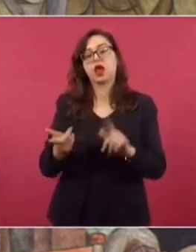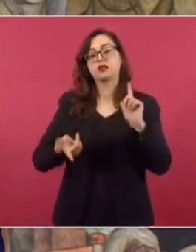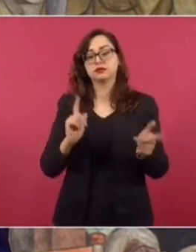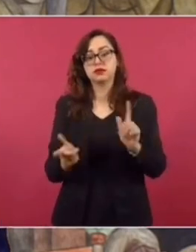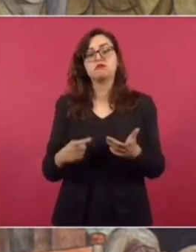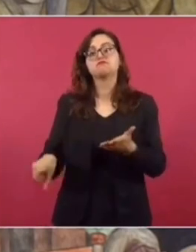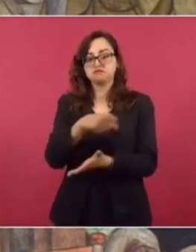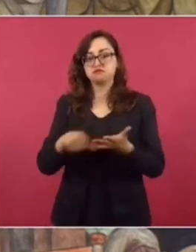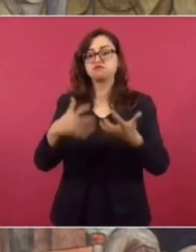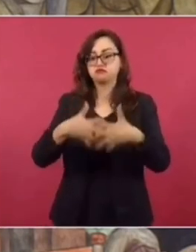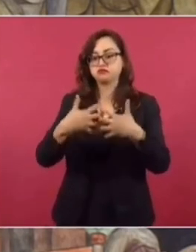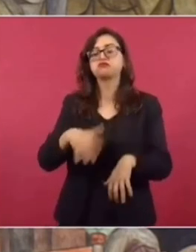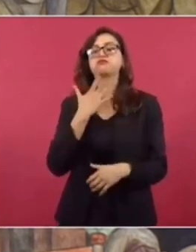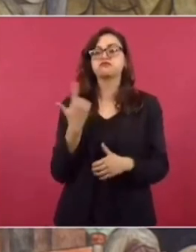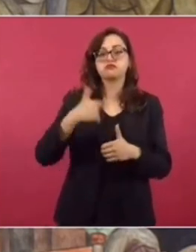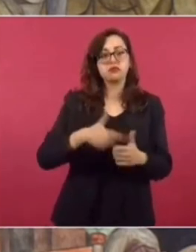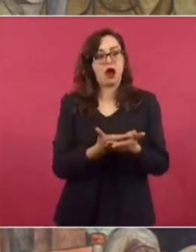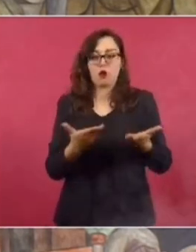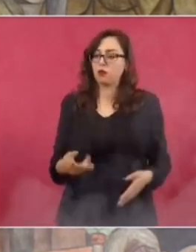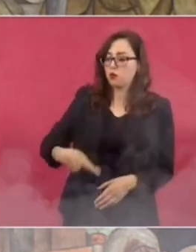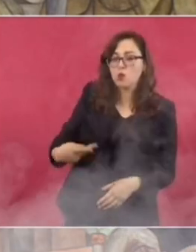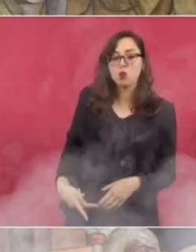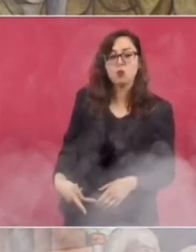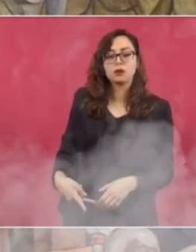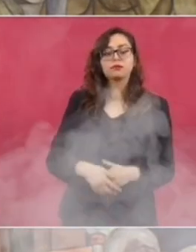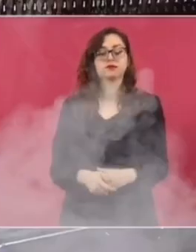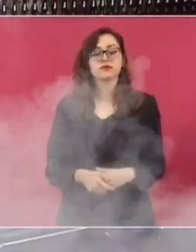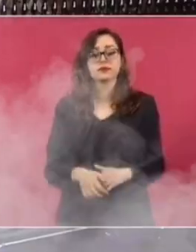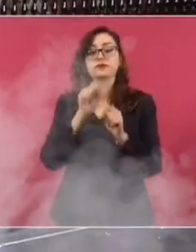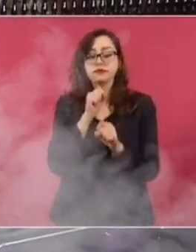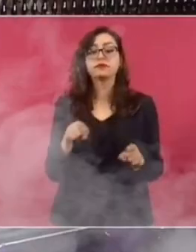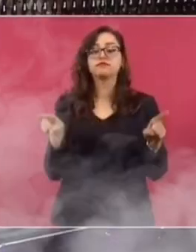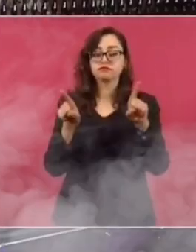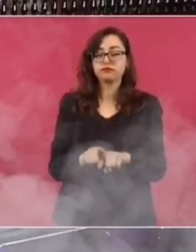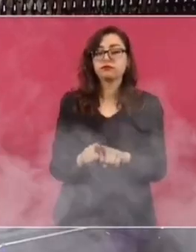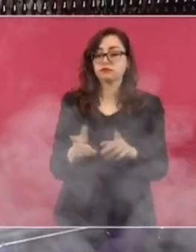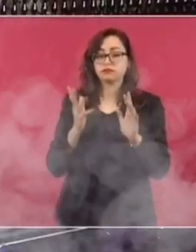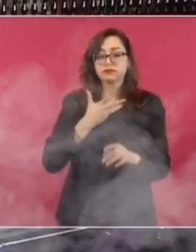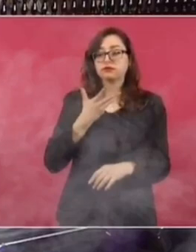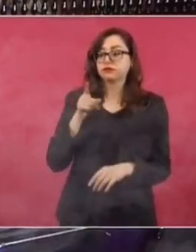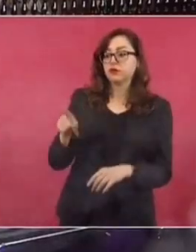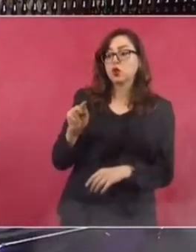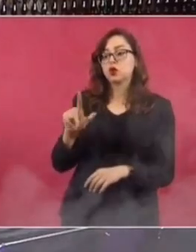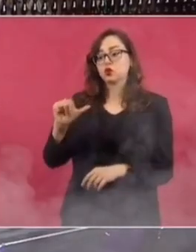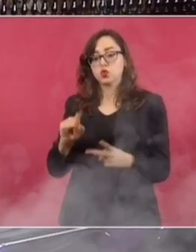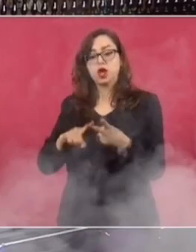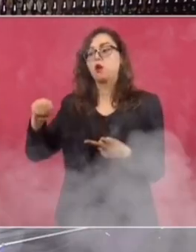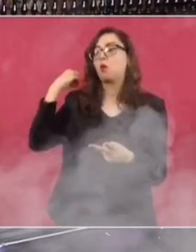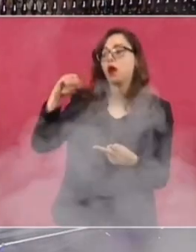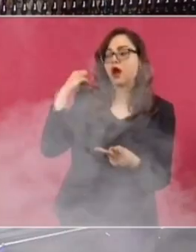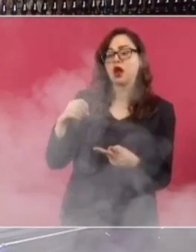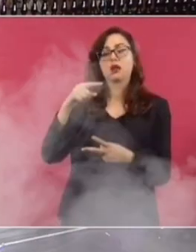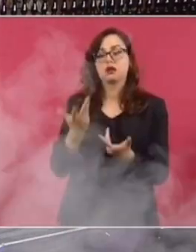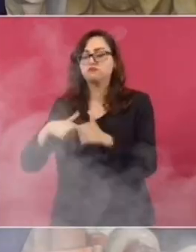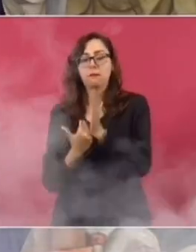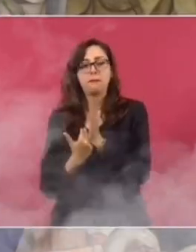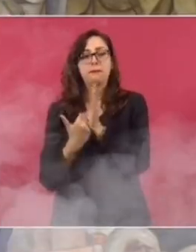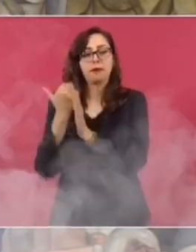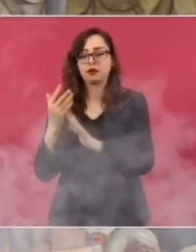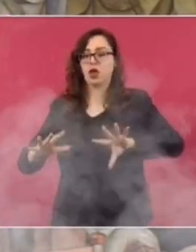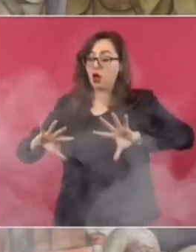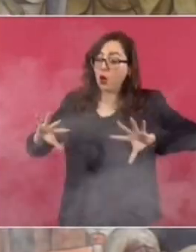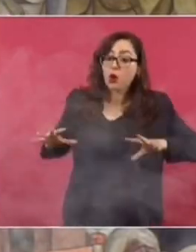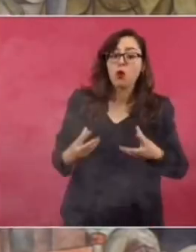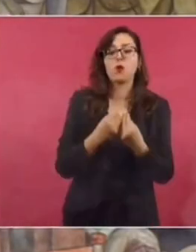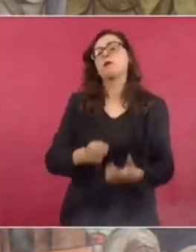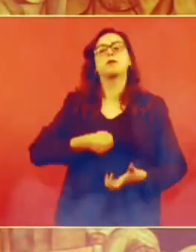que es ahora propiedad de la nación. Además, están en proceso de construcción en Tula, Hidalgo y Salina Cruz, Oaxaca, dos sistemas de coquización. Toda esta